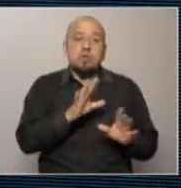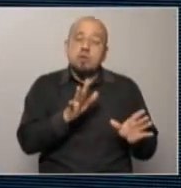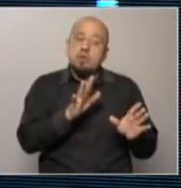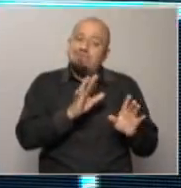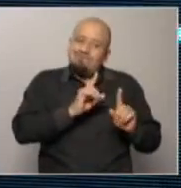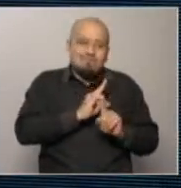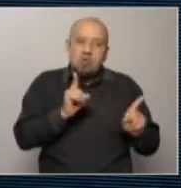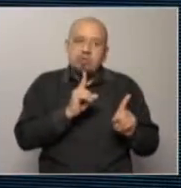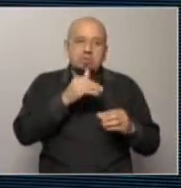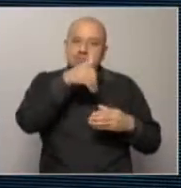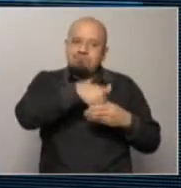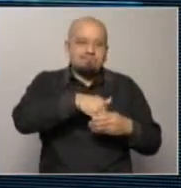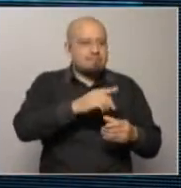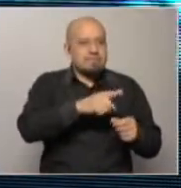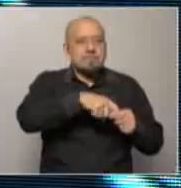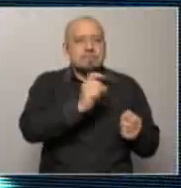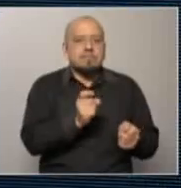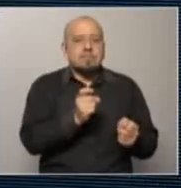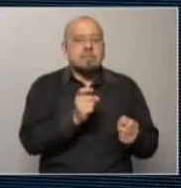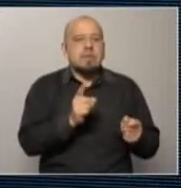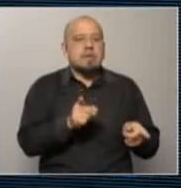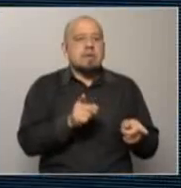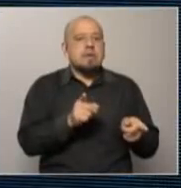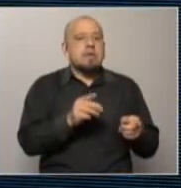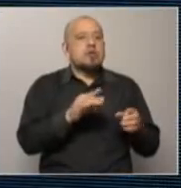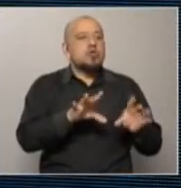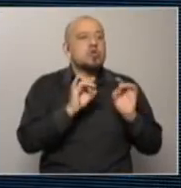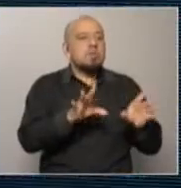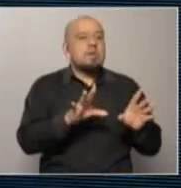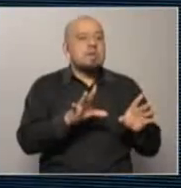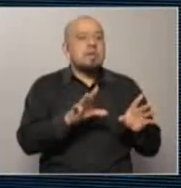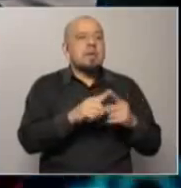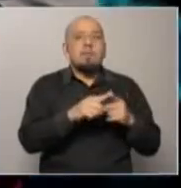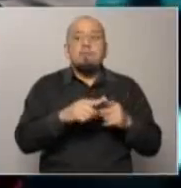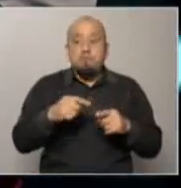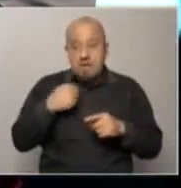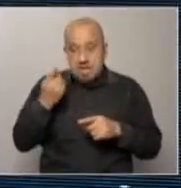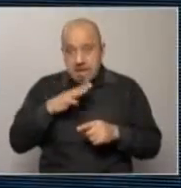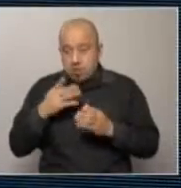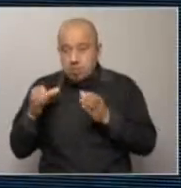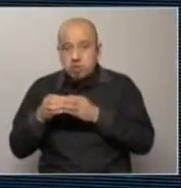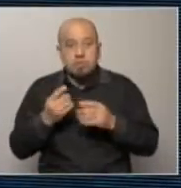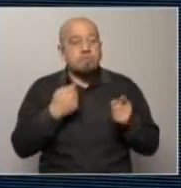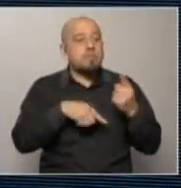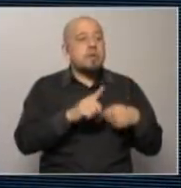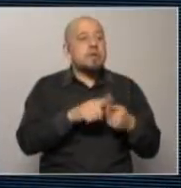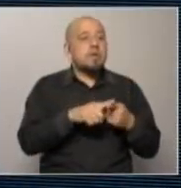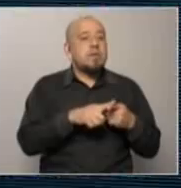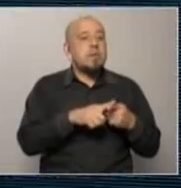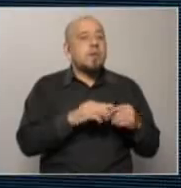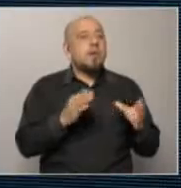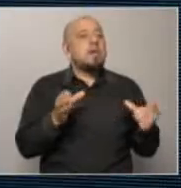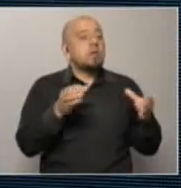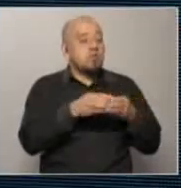negar para llegar a la mayoría exigida solamente hay un camino mañana se en la comisión igual sí pero en la